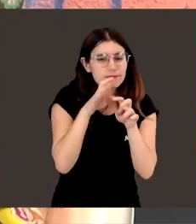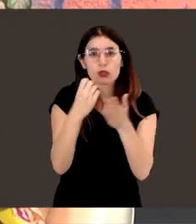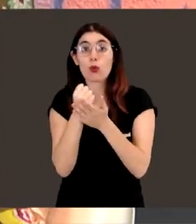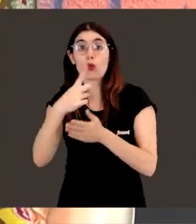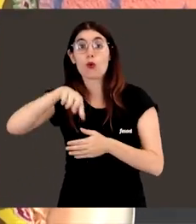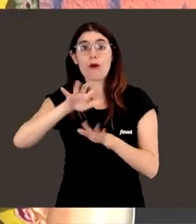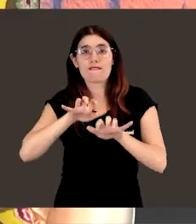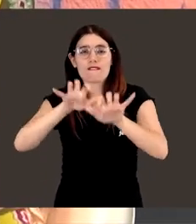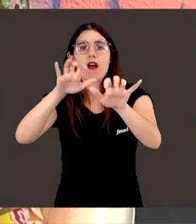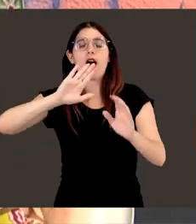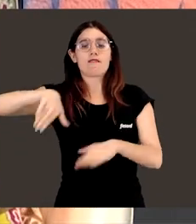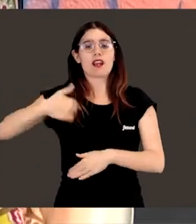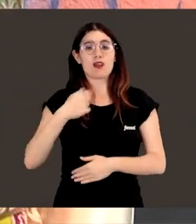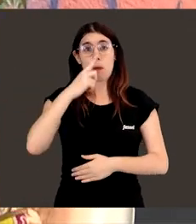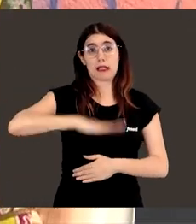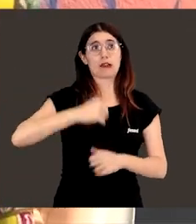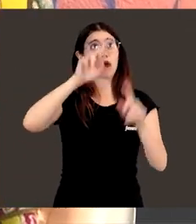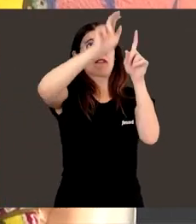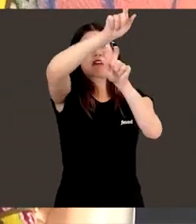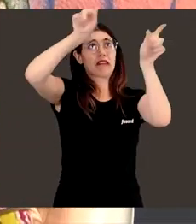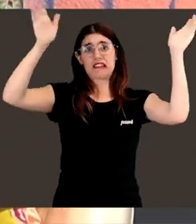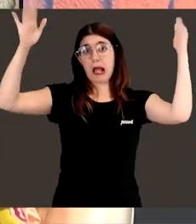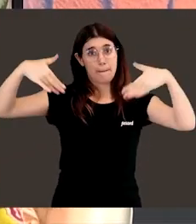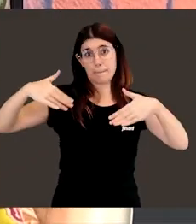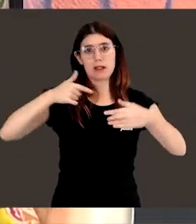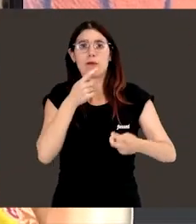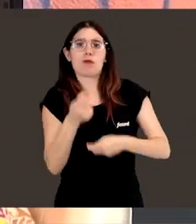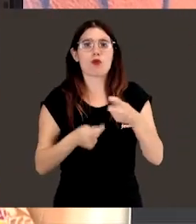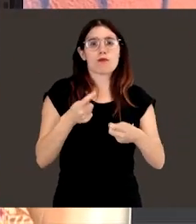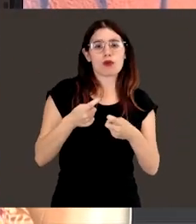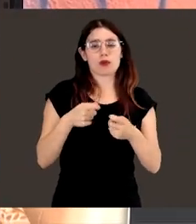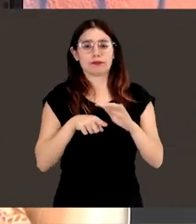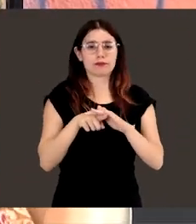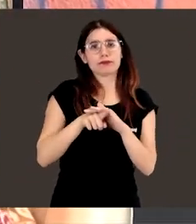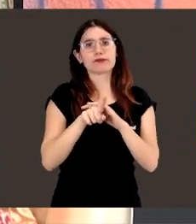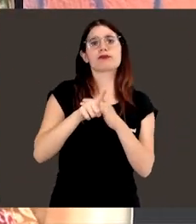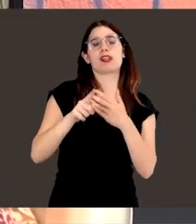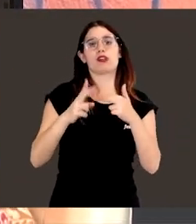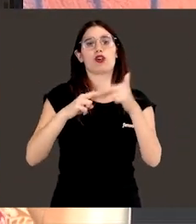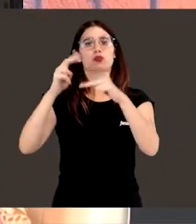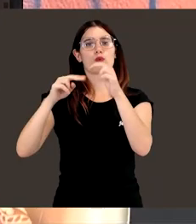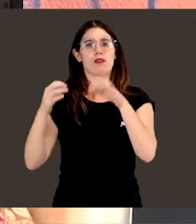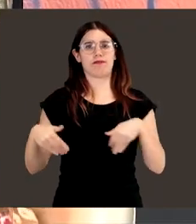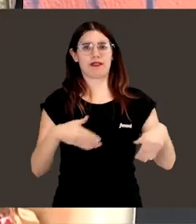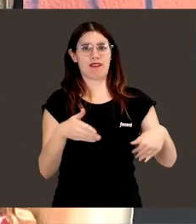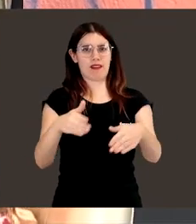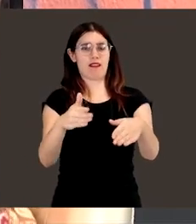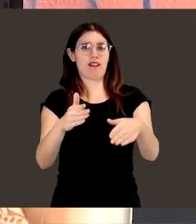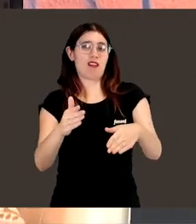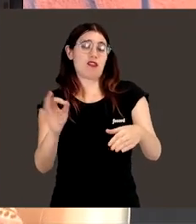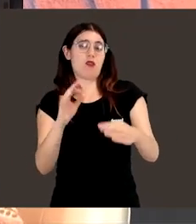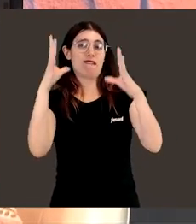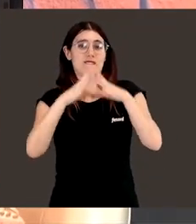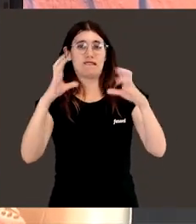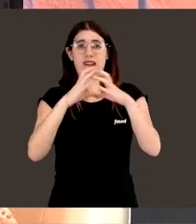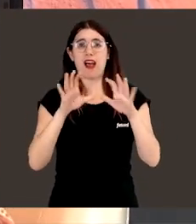pues hombre, cuando era pequeña no tenía muchos referentes y poco a poco vas construyendo esa carrera o esas ganas